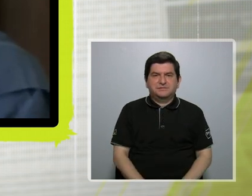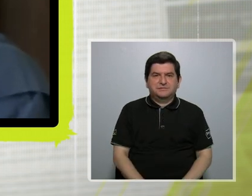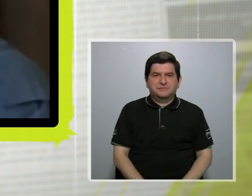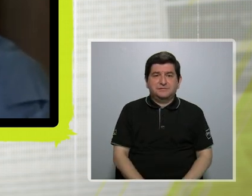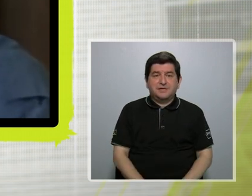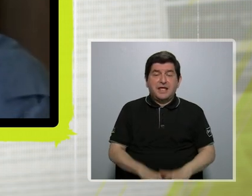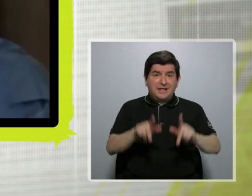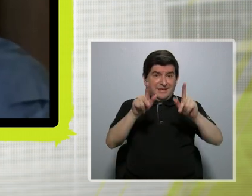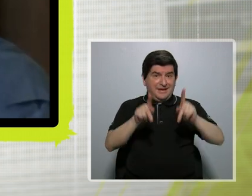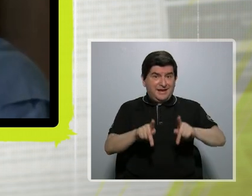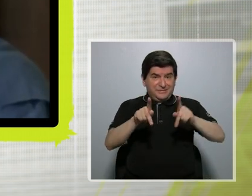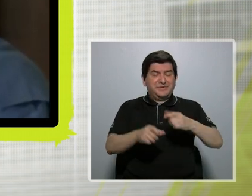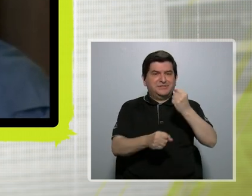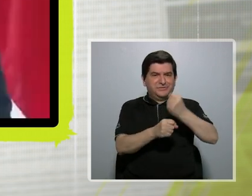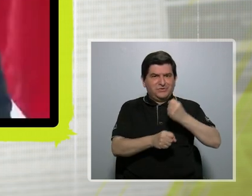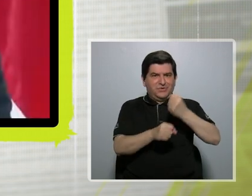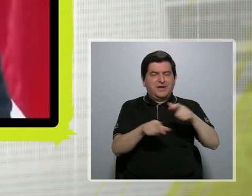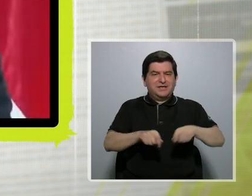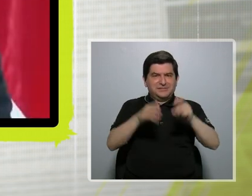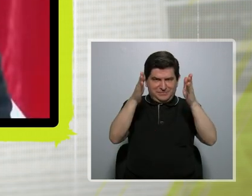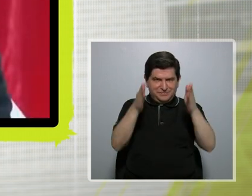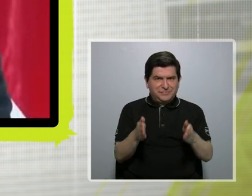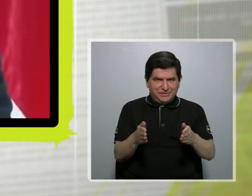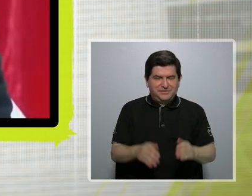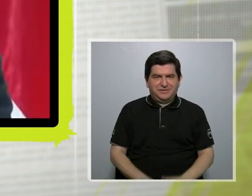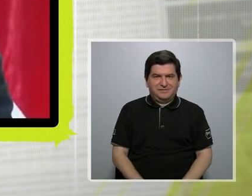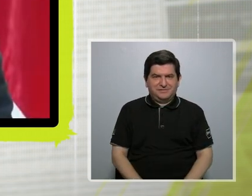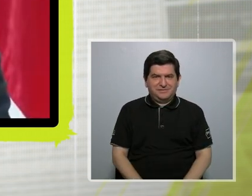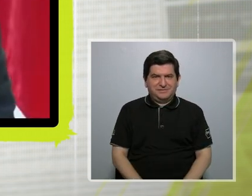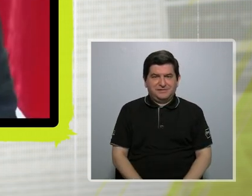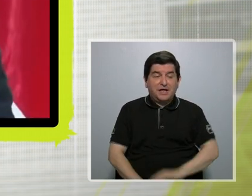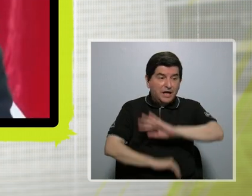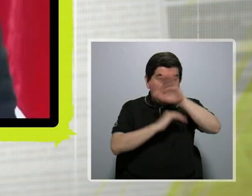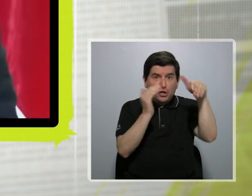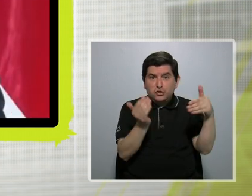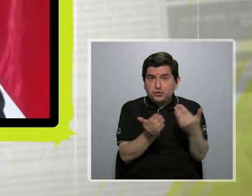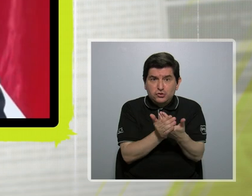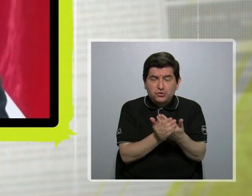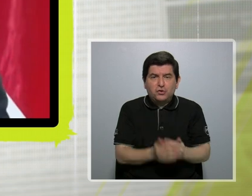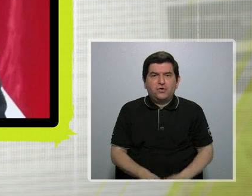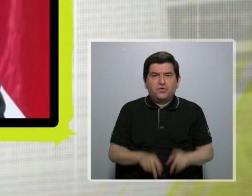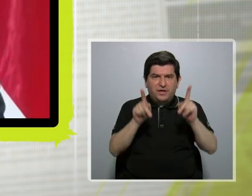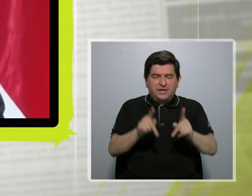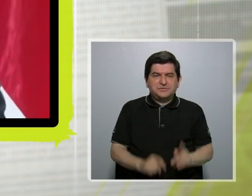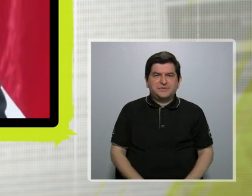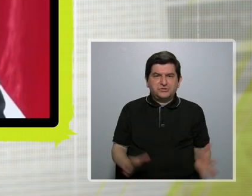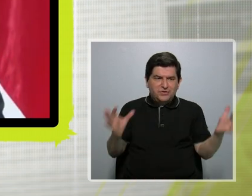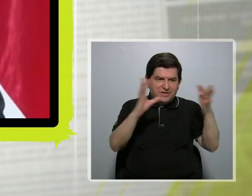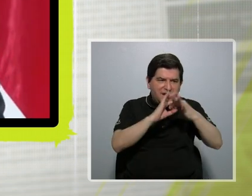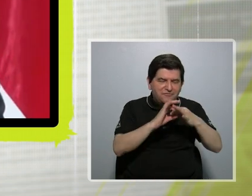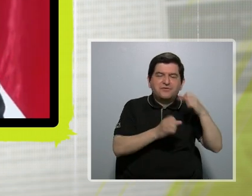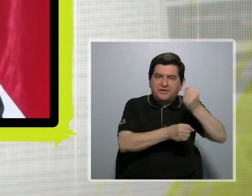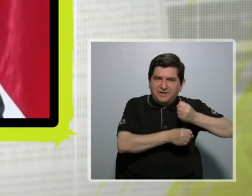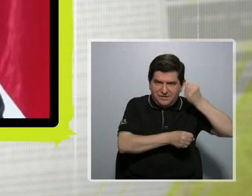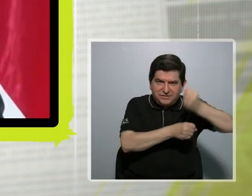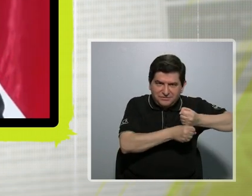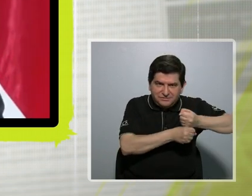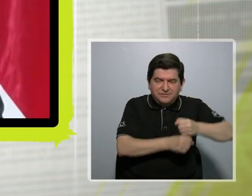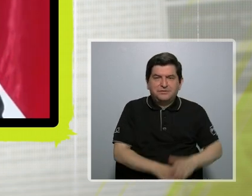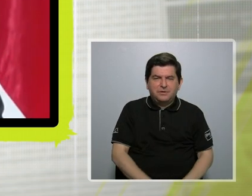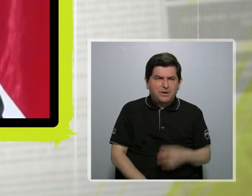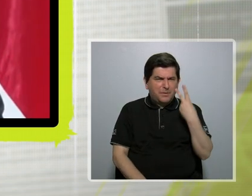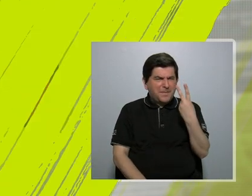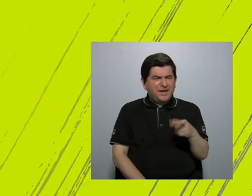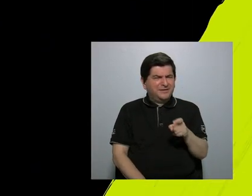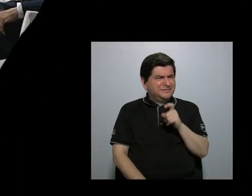la gente que trabaja como periodista, inclusive todos los que están involucrados en ese quehacer, ven